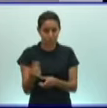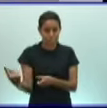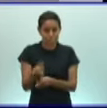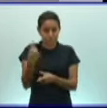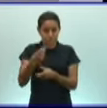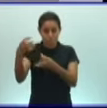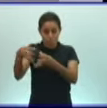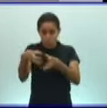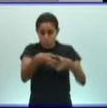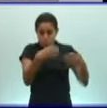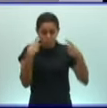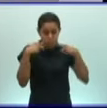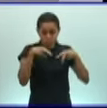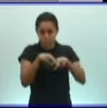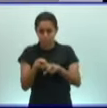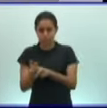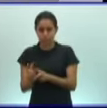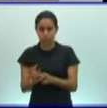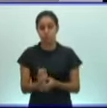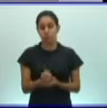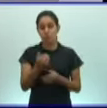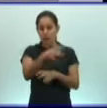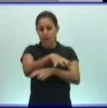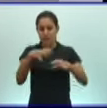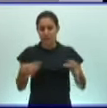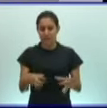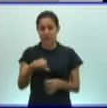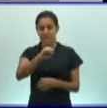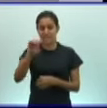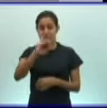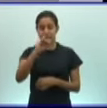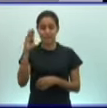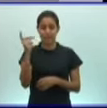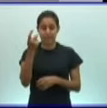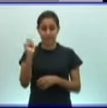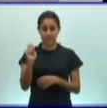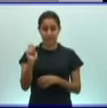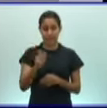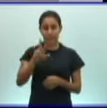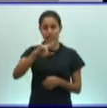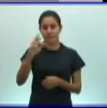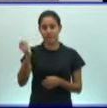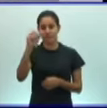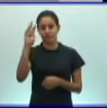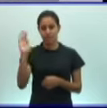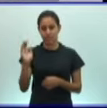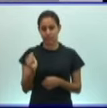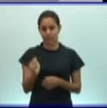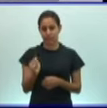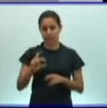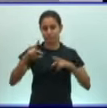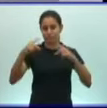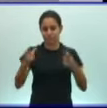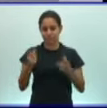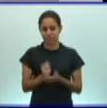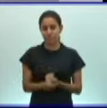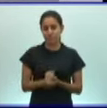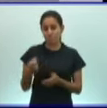animales que presentan simetría bilateral. En este caso, los platemintos y los nematemintos,